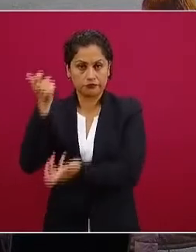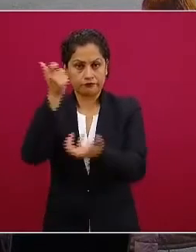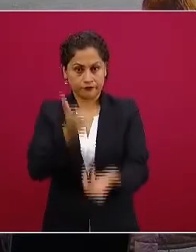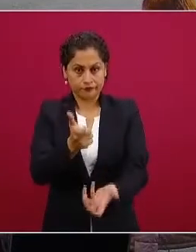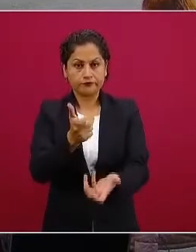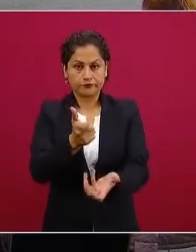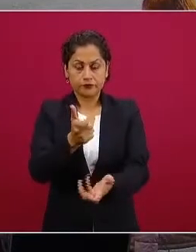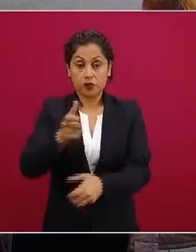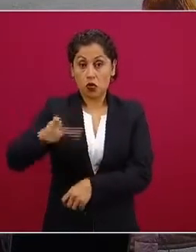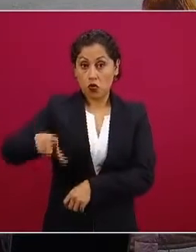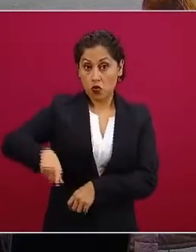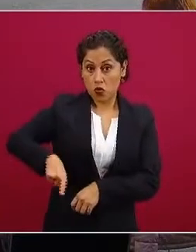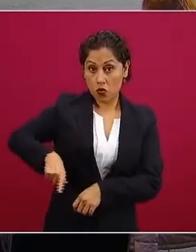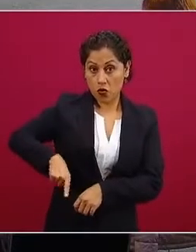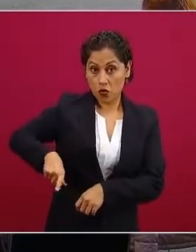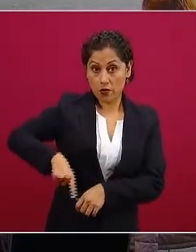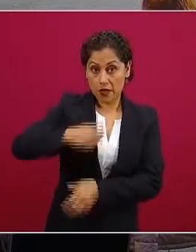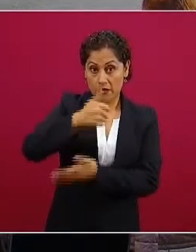mucho el gobierno de la ciudad